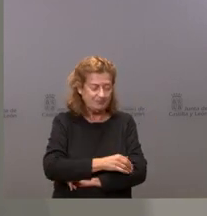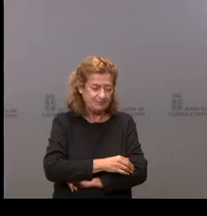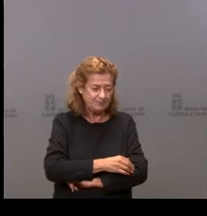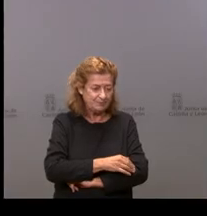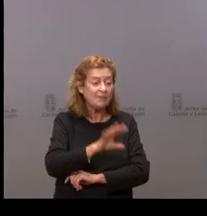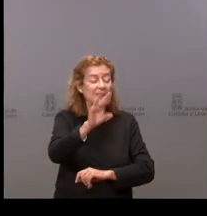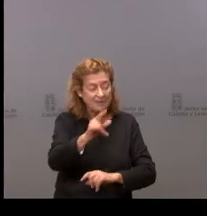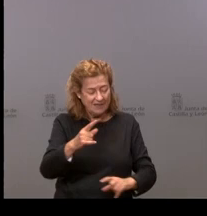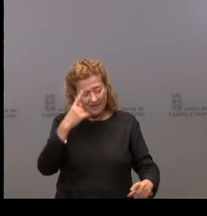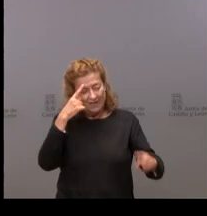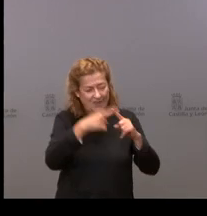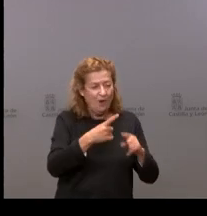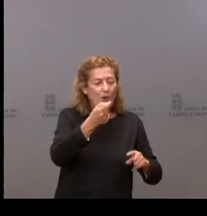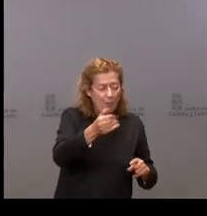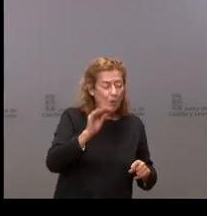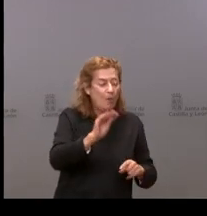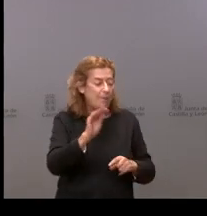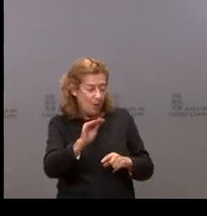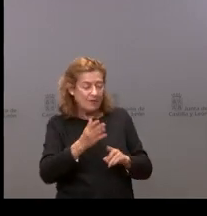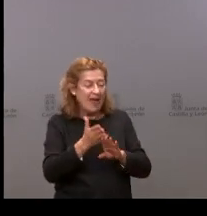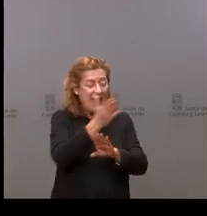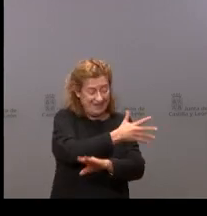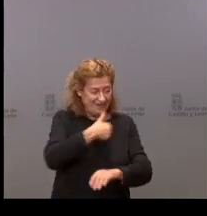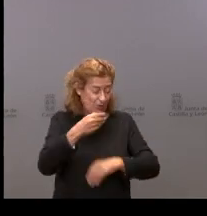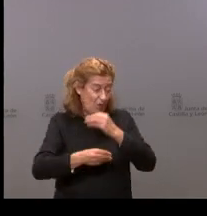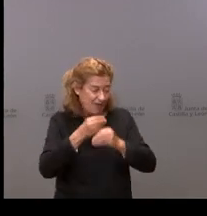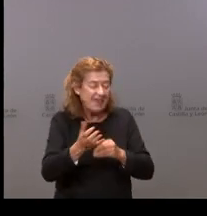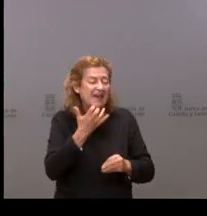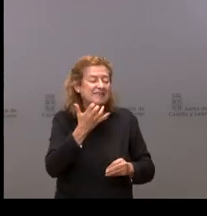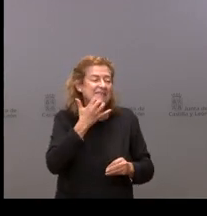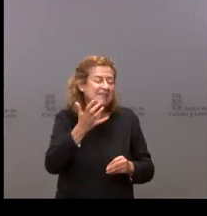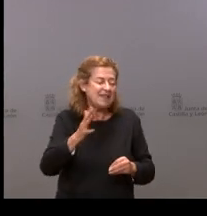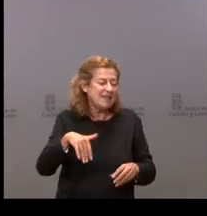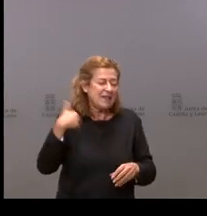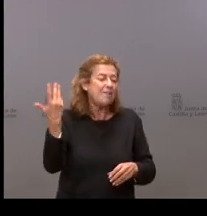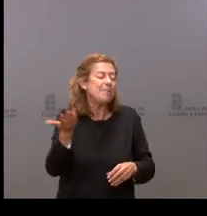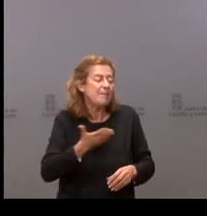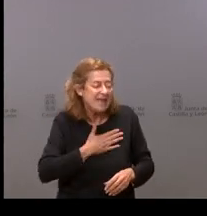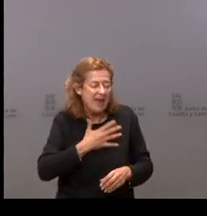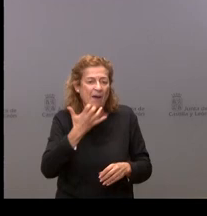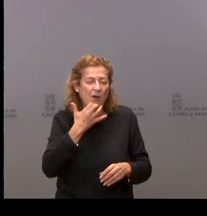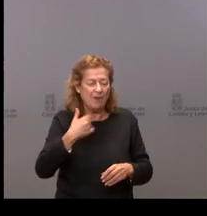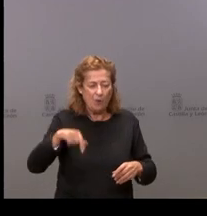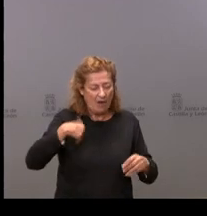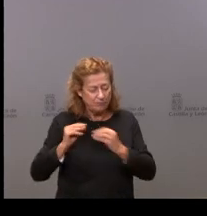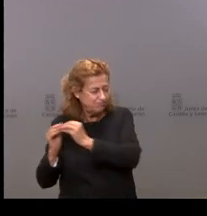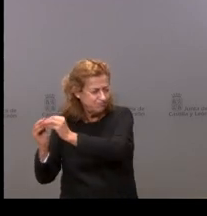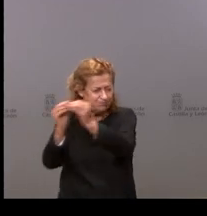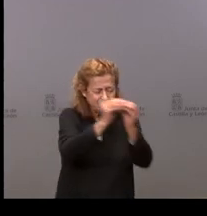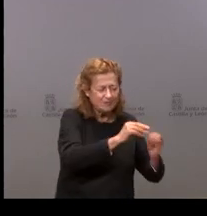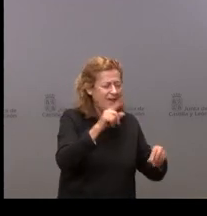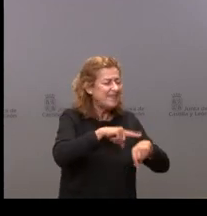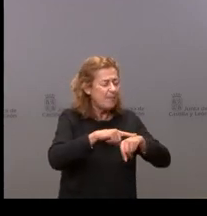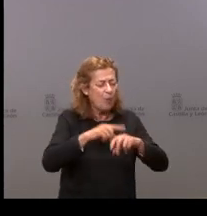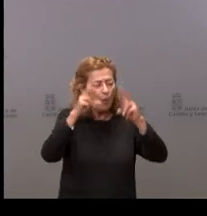Sí, insistiendo un poco en la pregunta que le hacía antes, aunque se llegue mañana a una forma de unificar el tiempo de las cuarentenas,